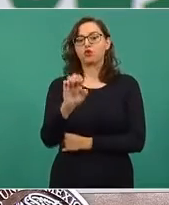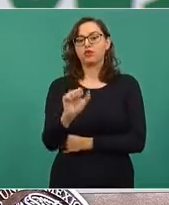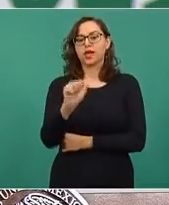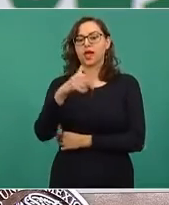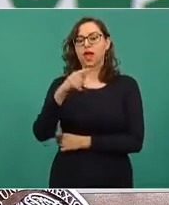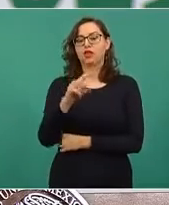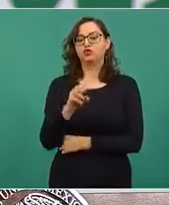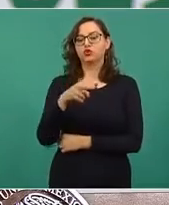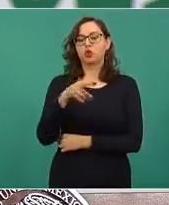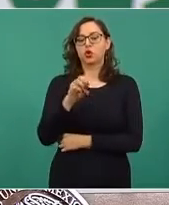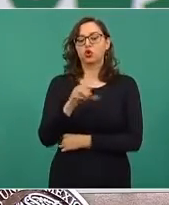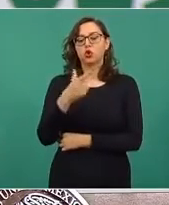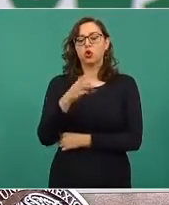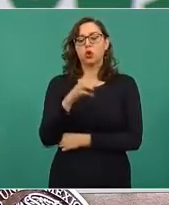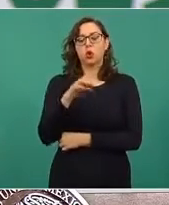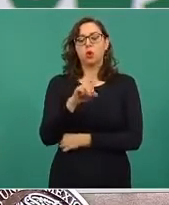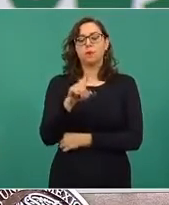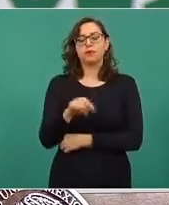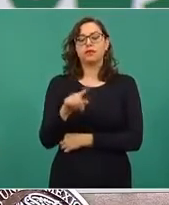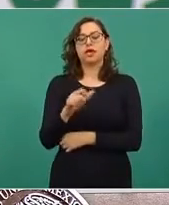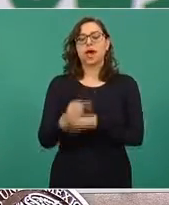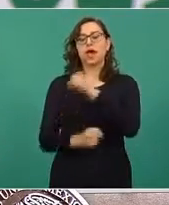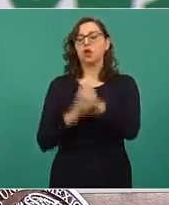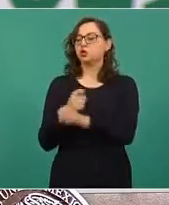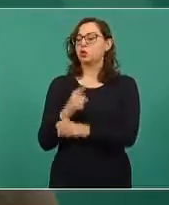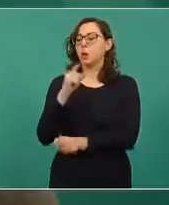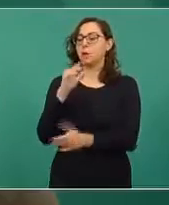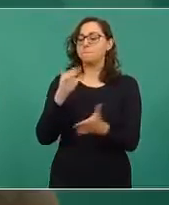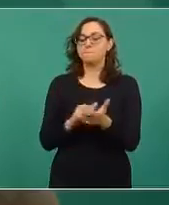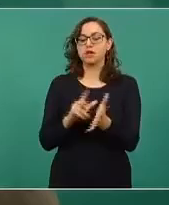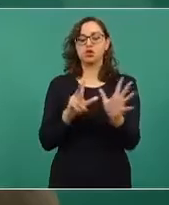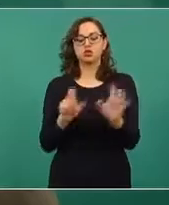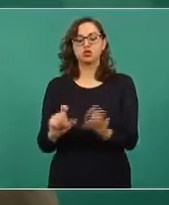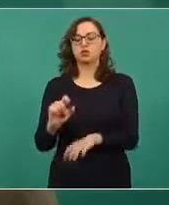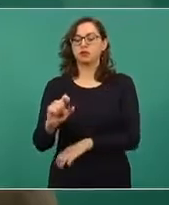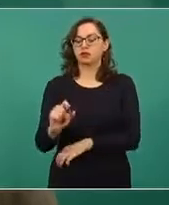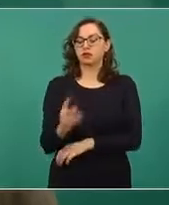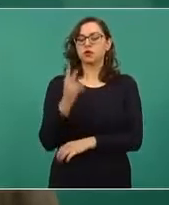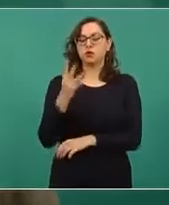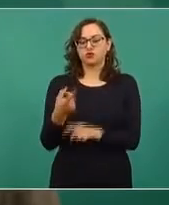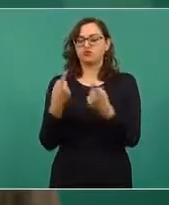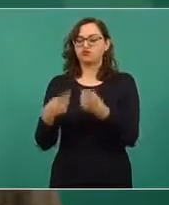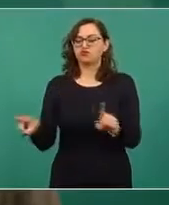1824, en conmemoración de la consumación de la independencia de México.